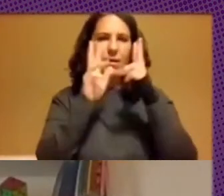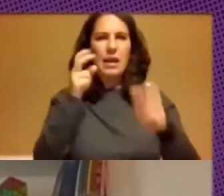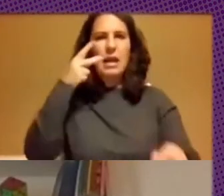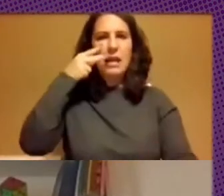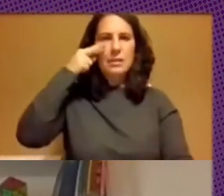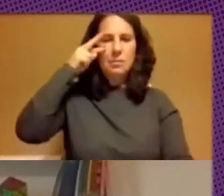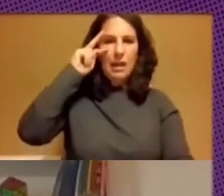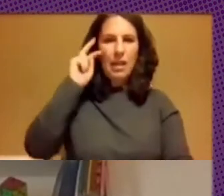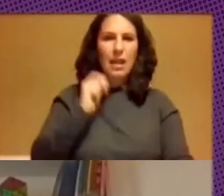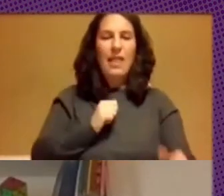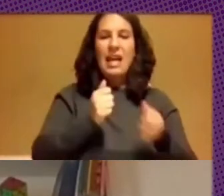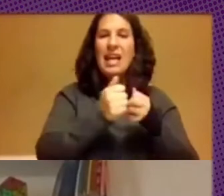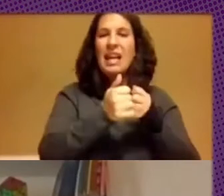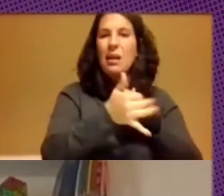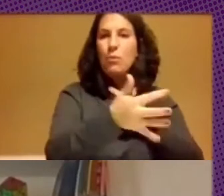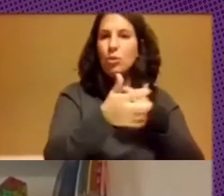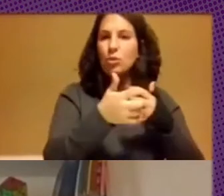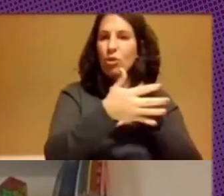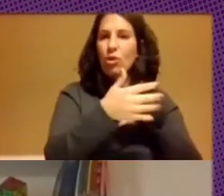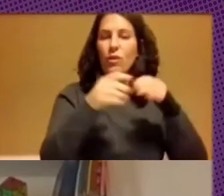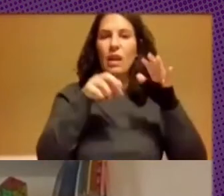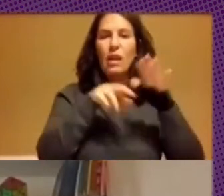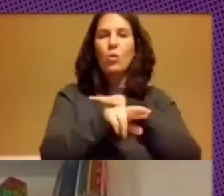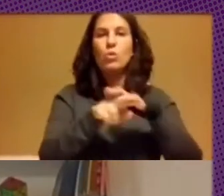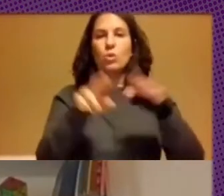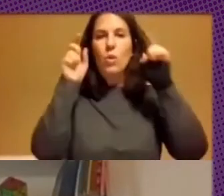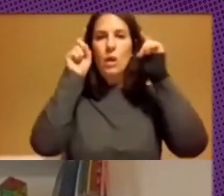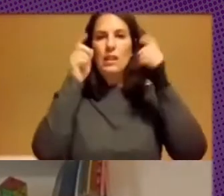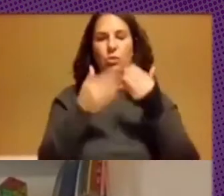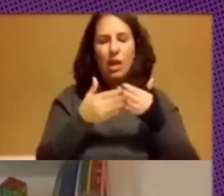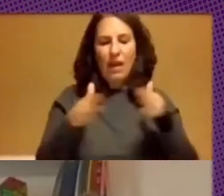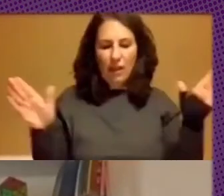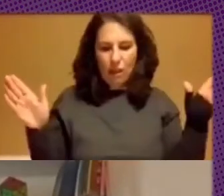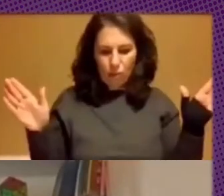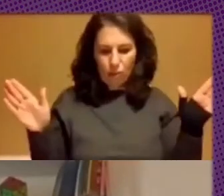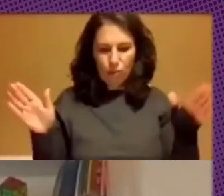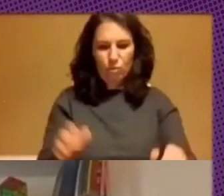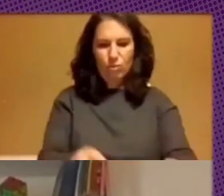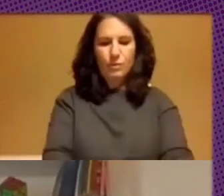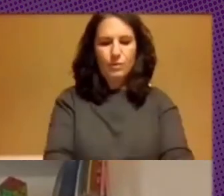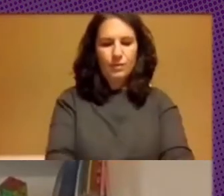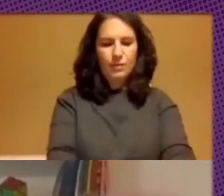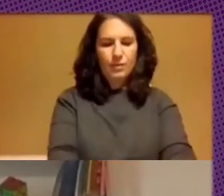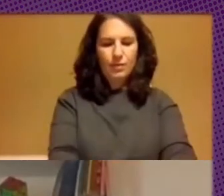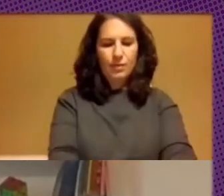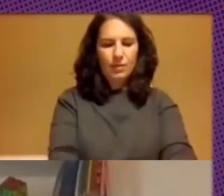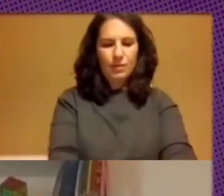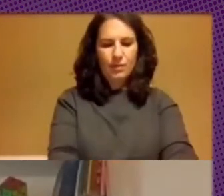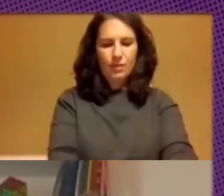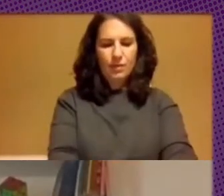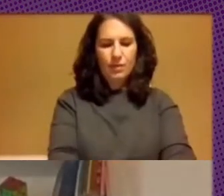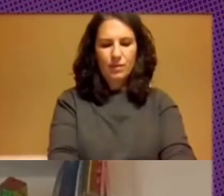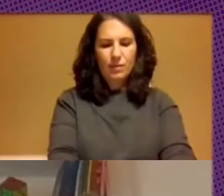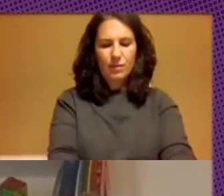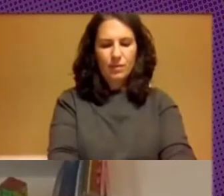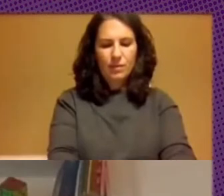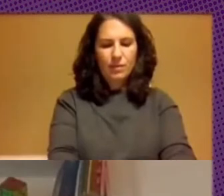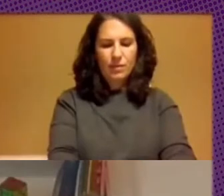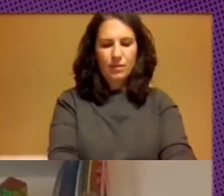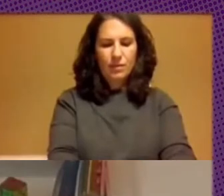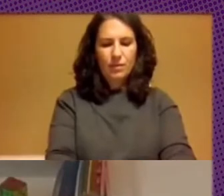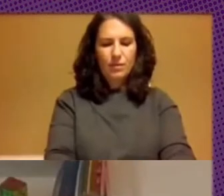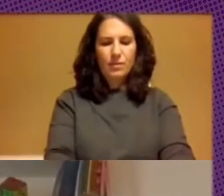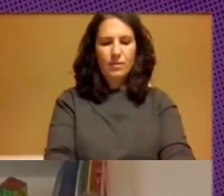repositorio de recursos educativos abiertos y en realidad voy a hablar desde el otro lado del